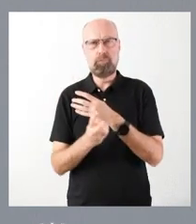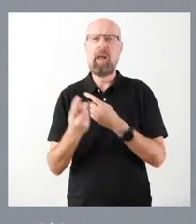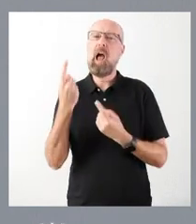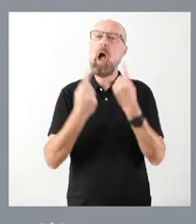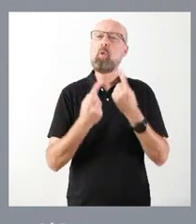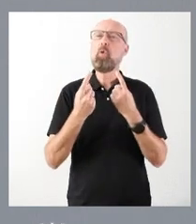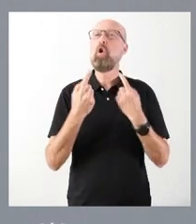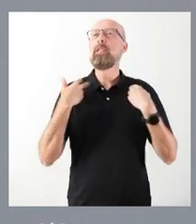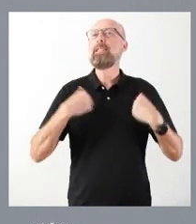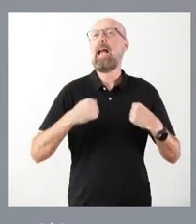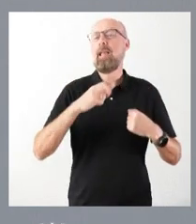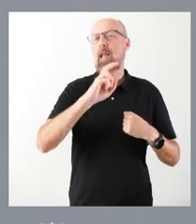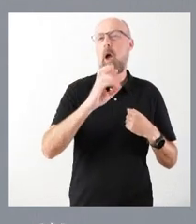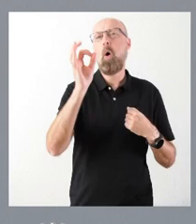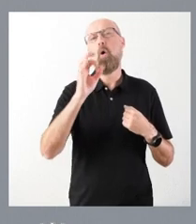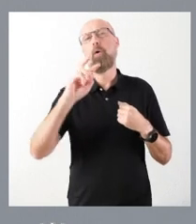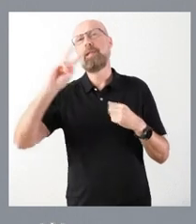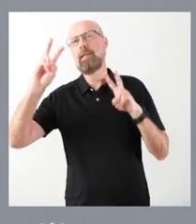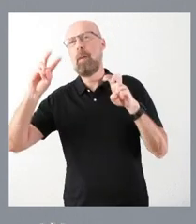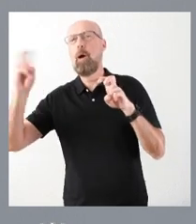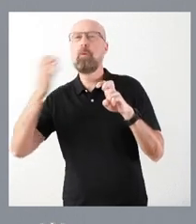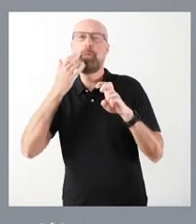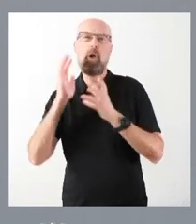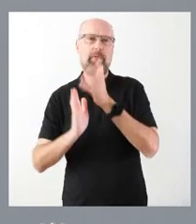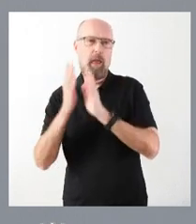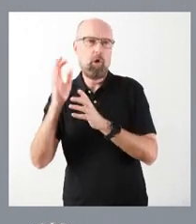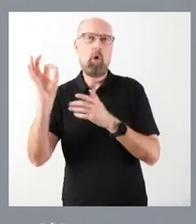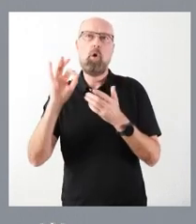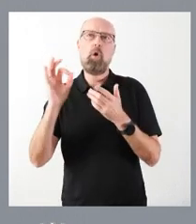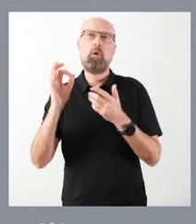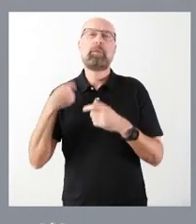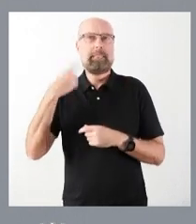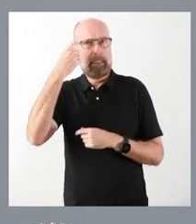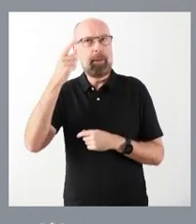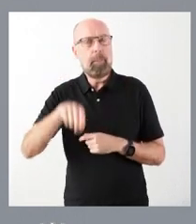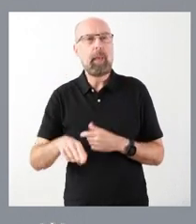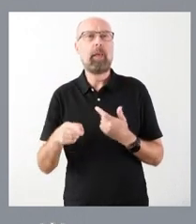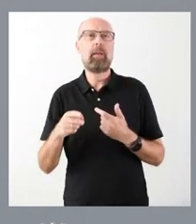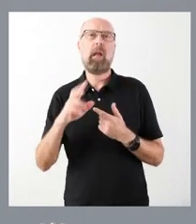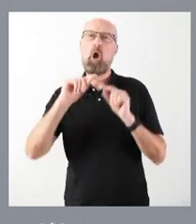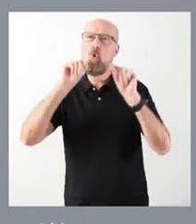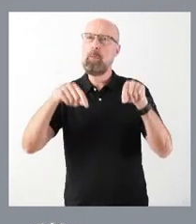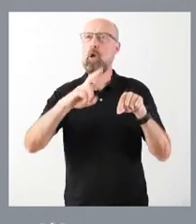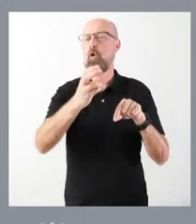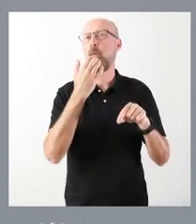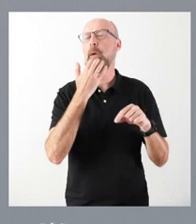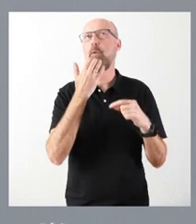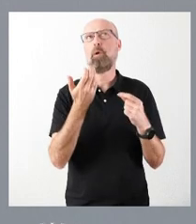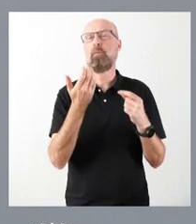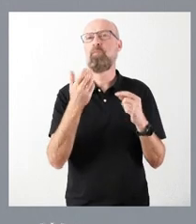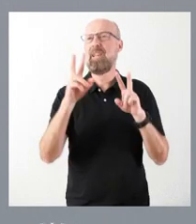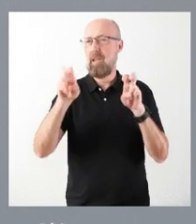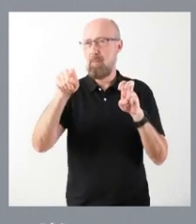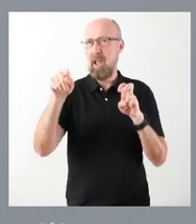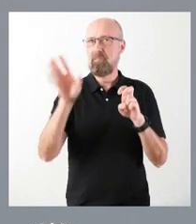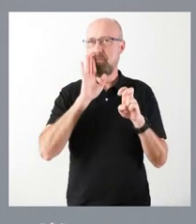del tema sanitario, porque se hablaban de cuestiones relativas a incendios. Saben ustedes que tenemos también algún convenio en relación con lo que usted plantea